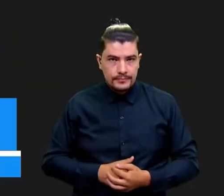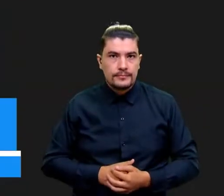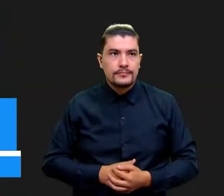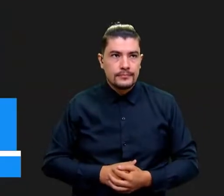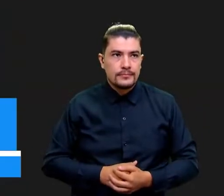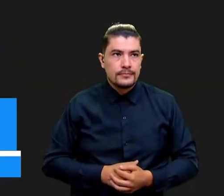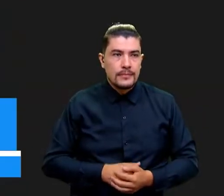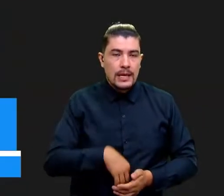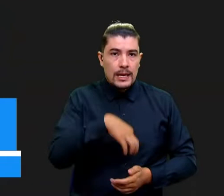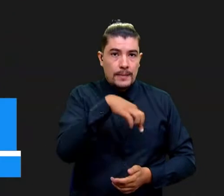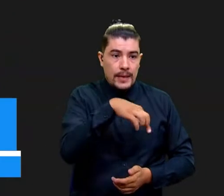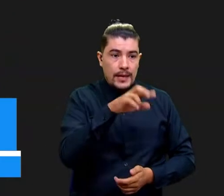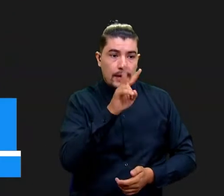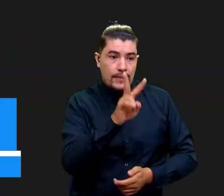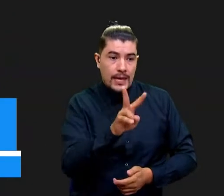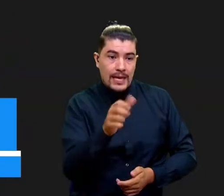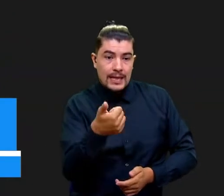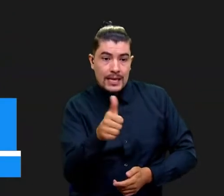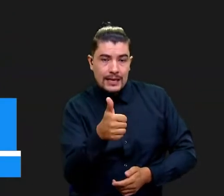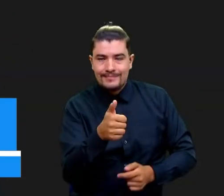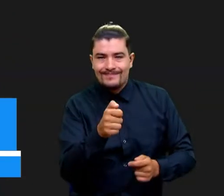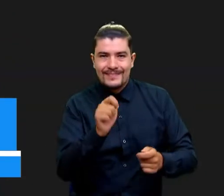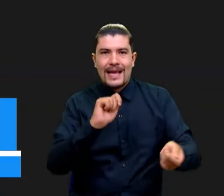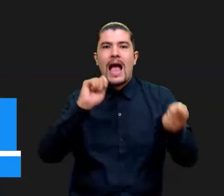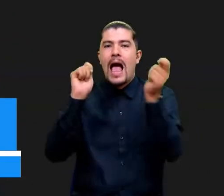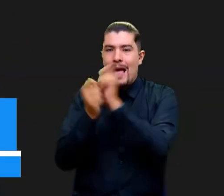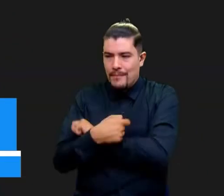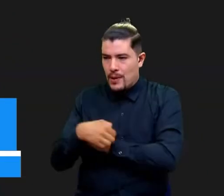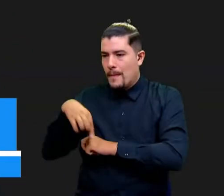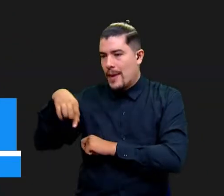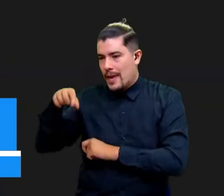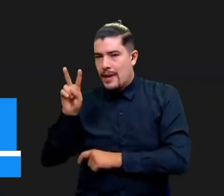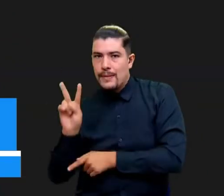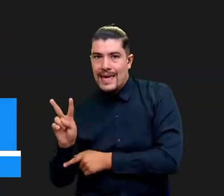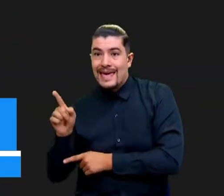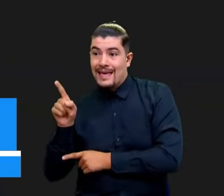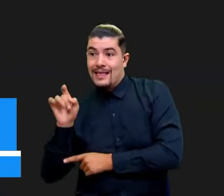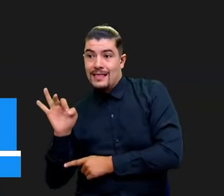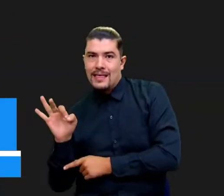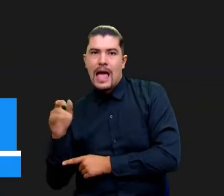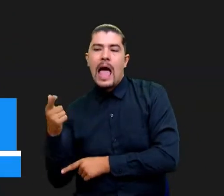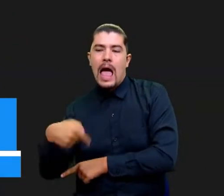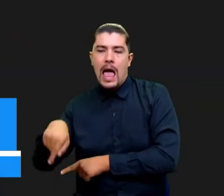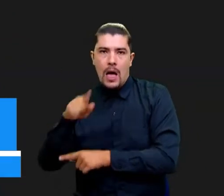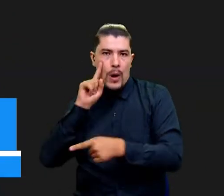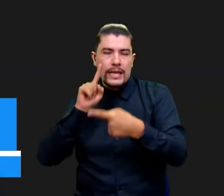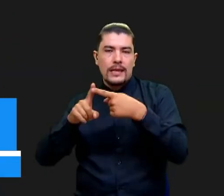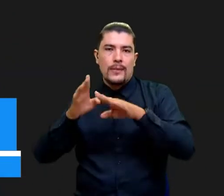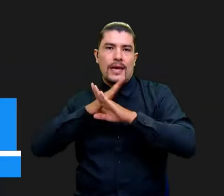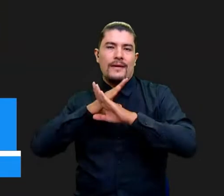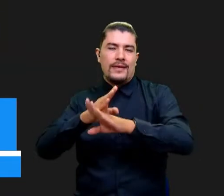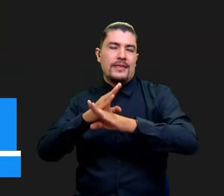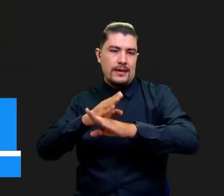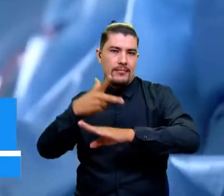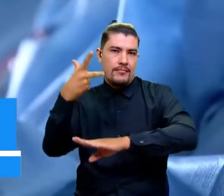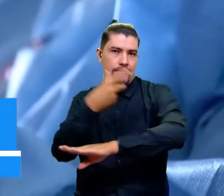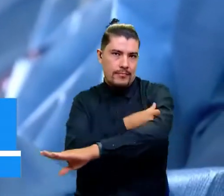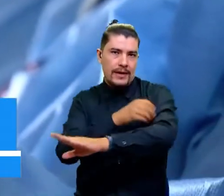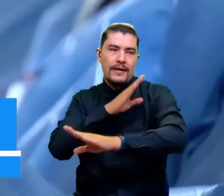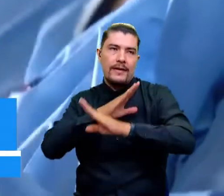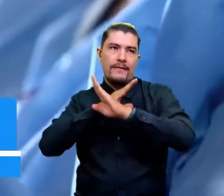vacuna polivalente 10 a la vacuna polivalente 3 para combatir esta enfermedad, prevenir esta enfermedad,